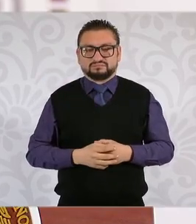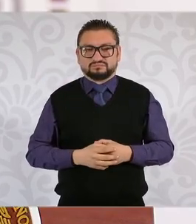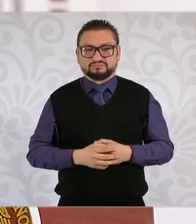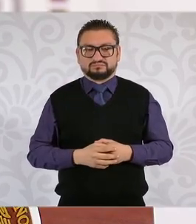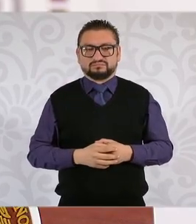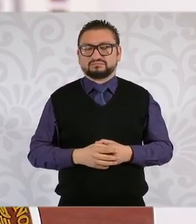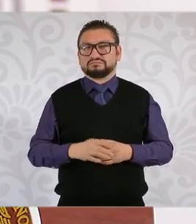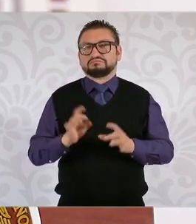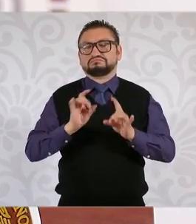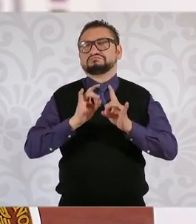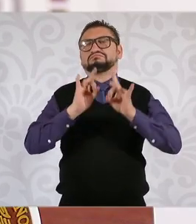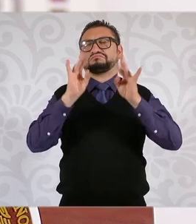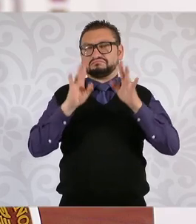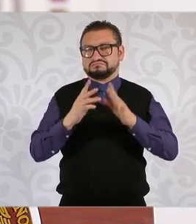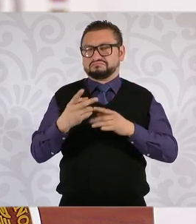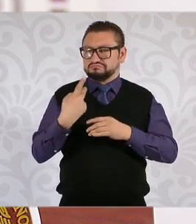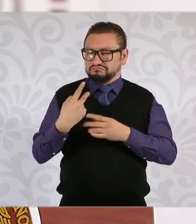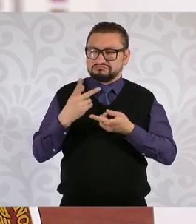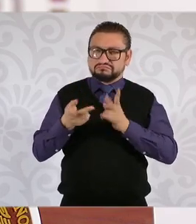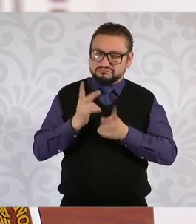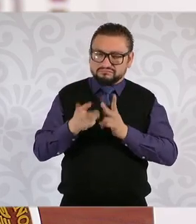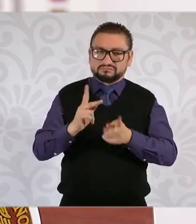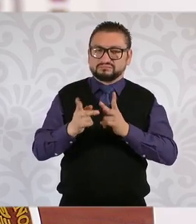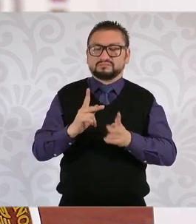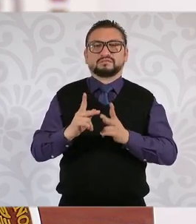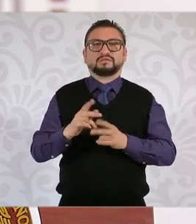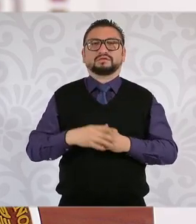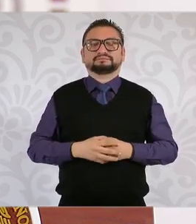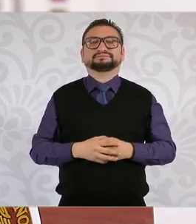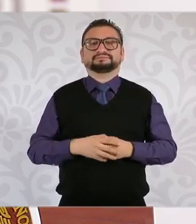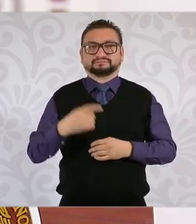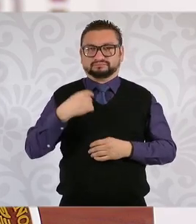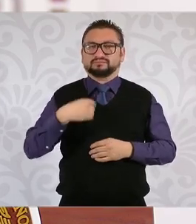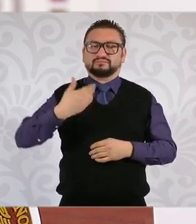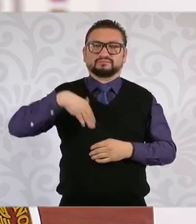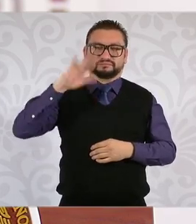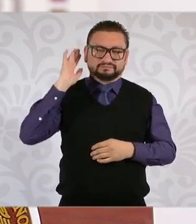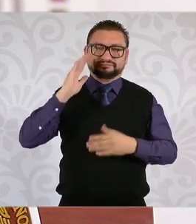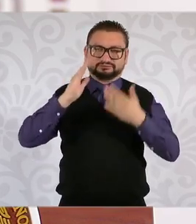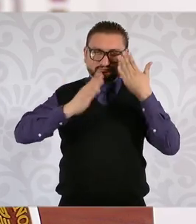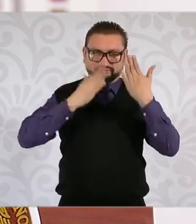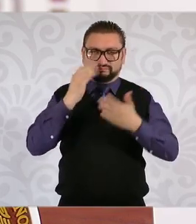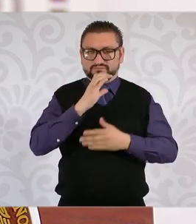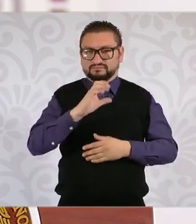alguna vez le platiqué que cuando estaba… yo estudié en el CCH Sur